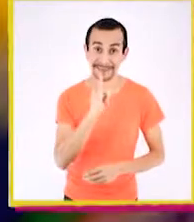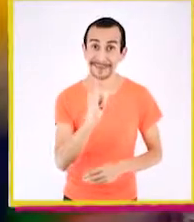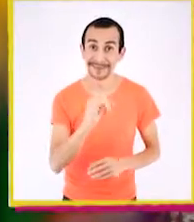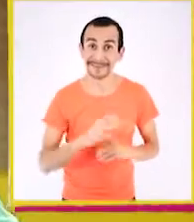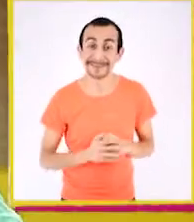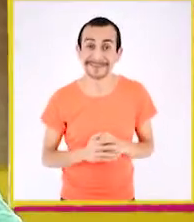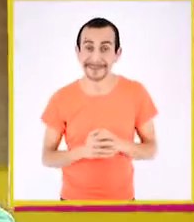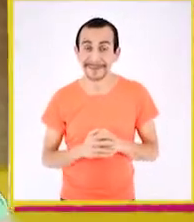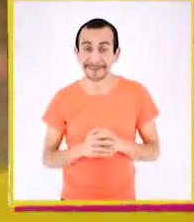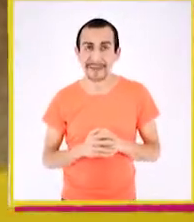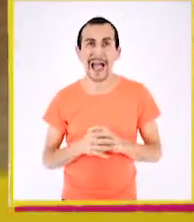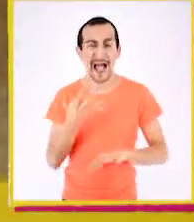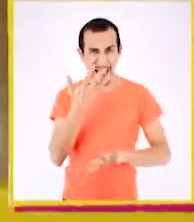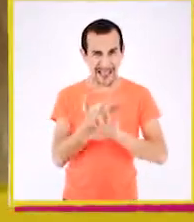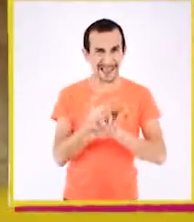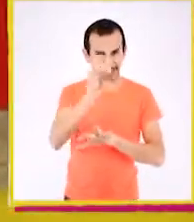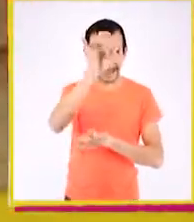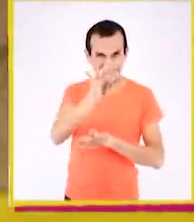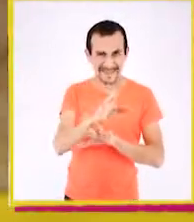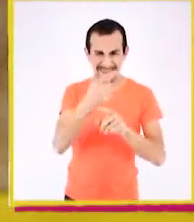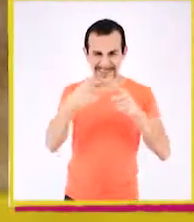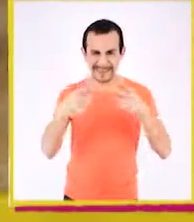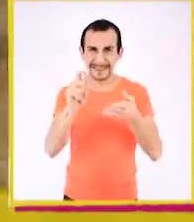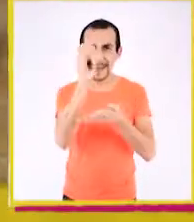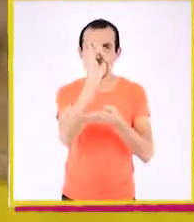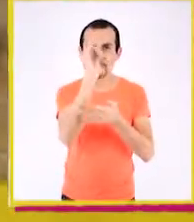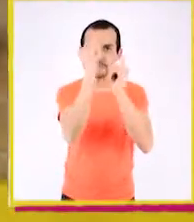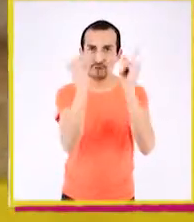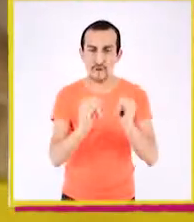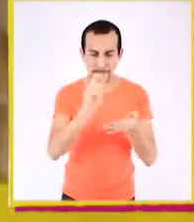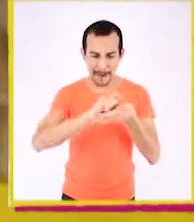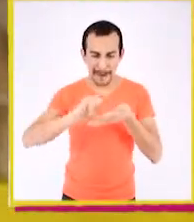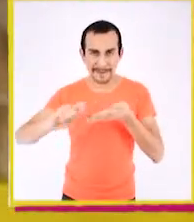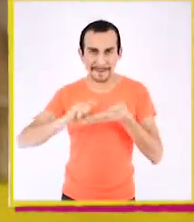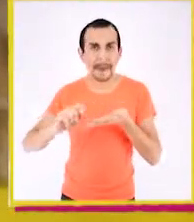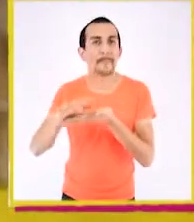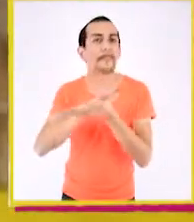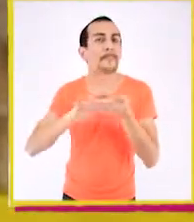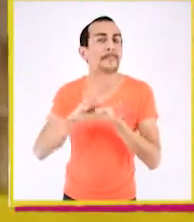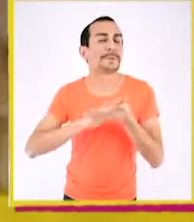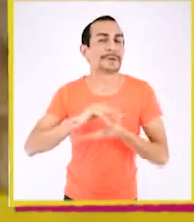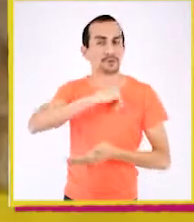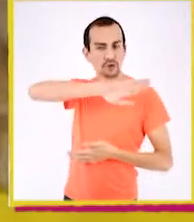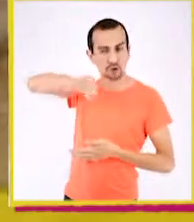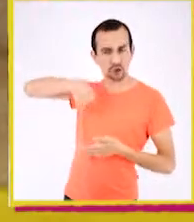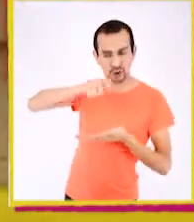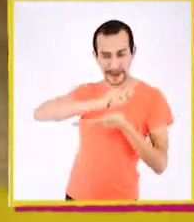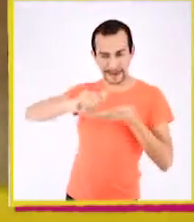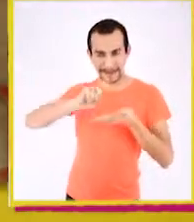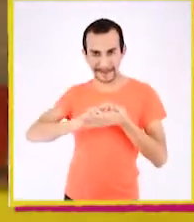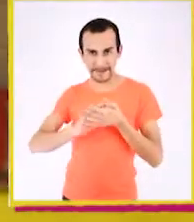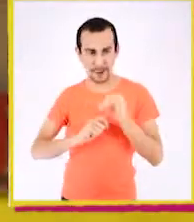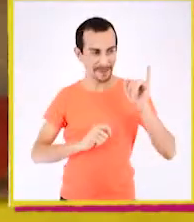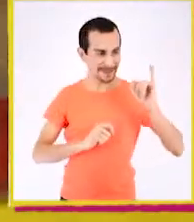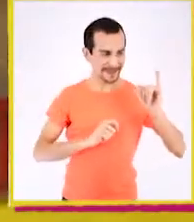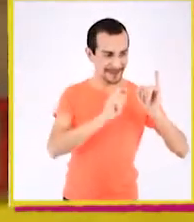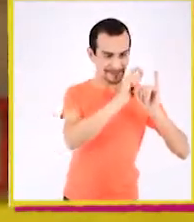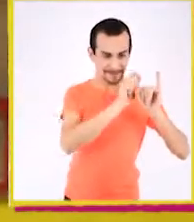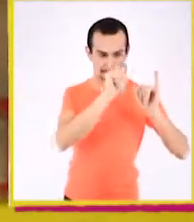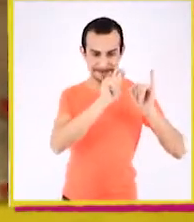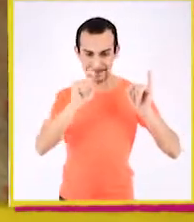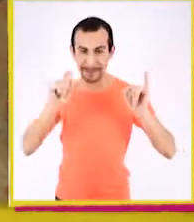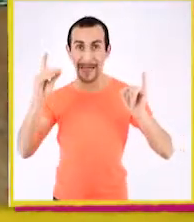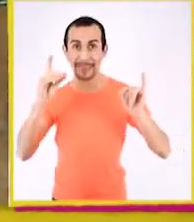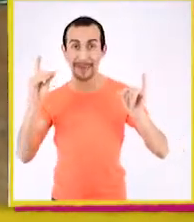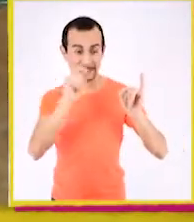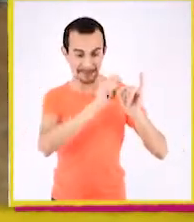¿no? ¿Sabían que también existen distintas formas de escribir? Por ejemplo, nosotros escribimos de izquierda